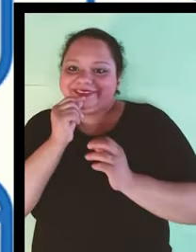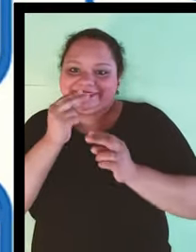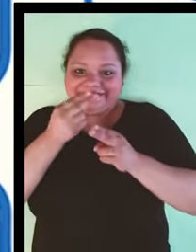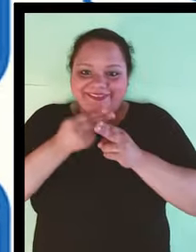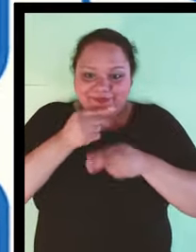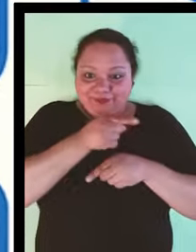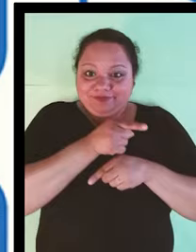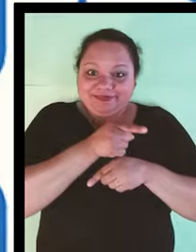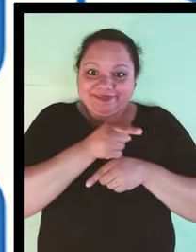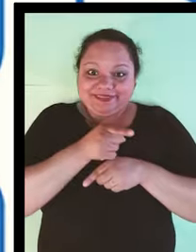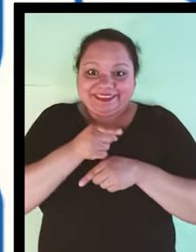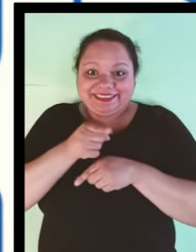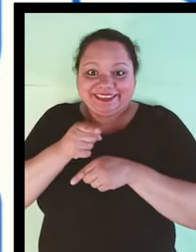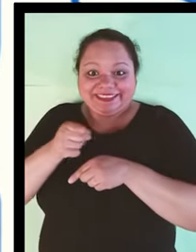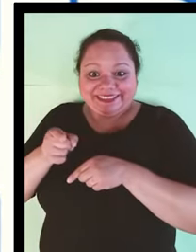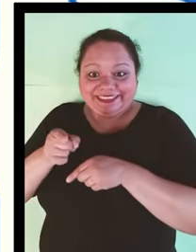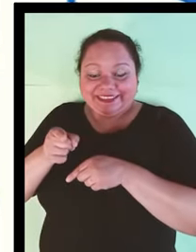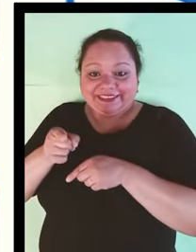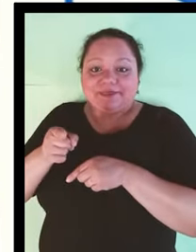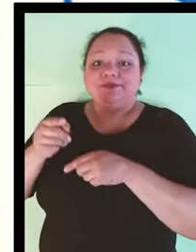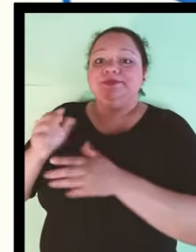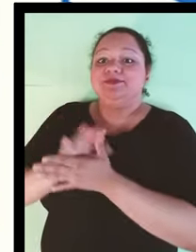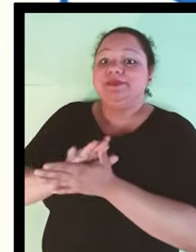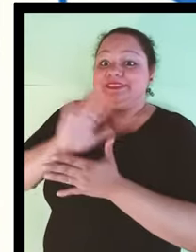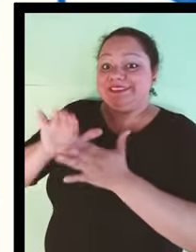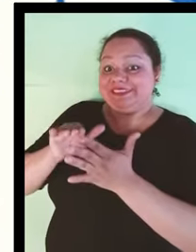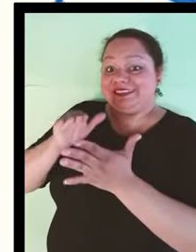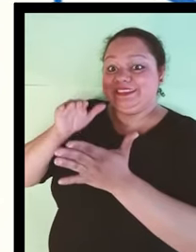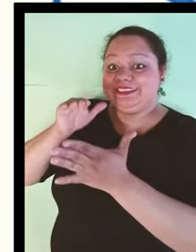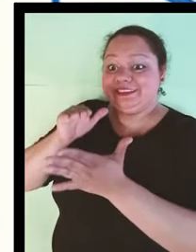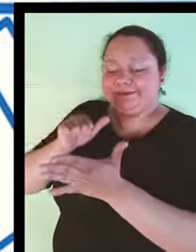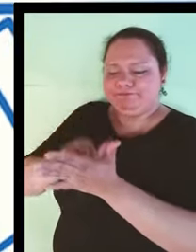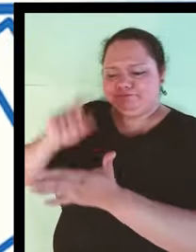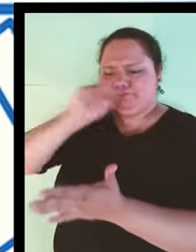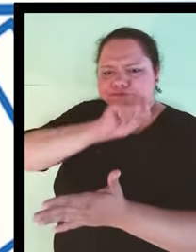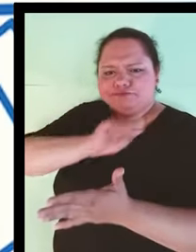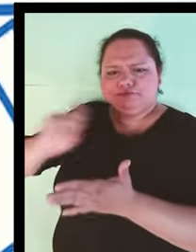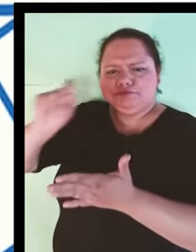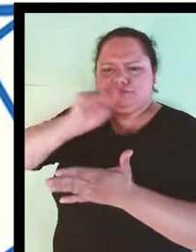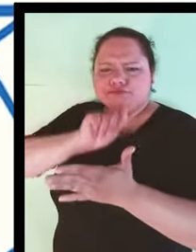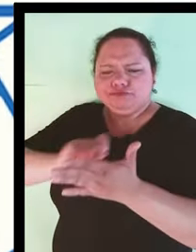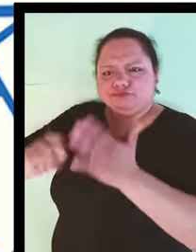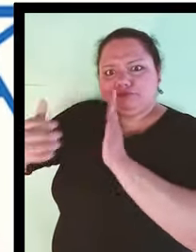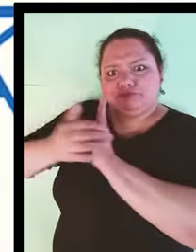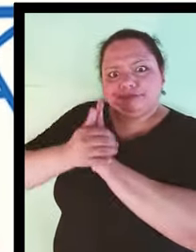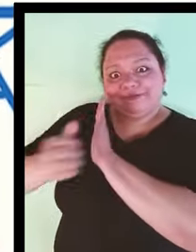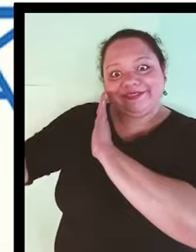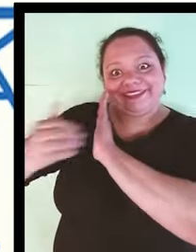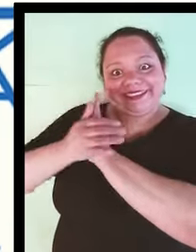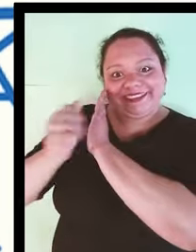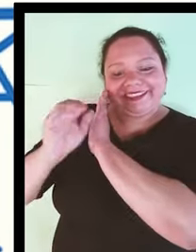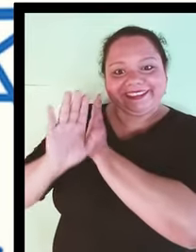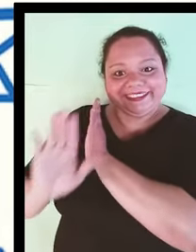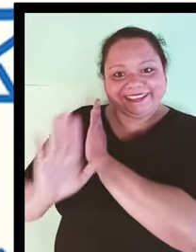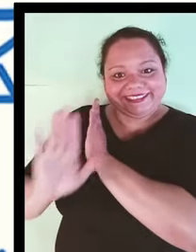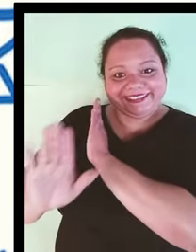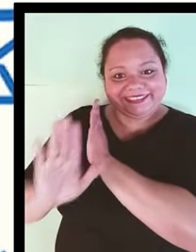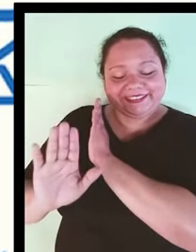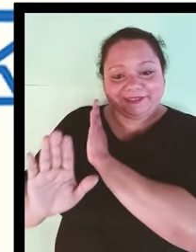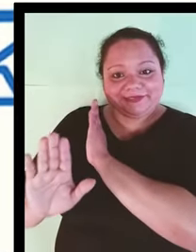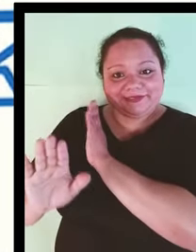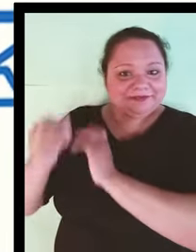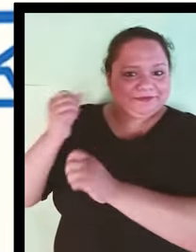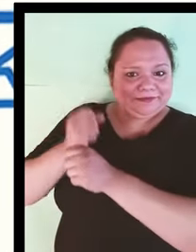Escola Mazana de la Ciudad Condal. Es el centro formativo en el que desarrolló su talento el autor,